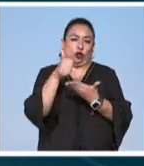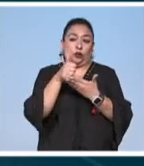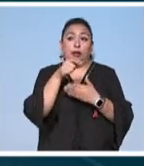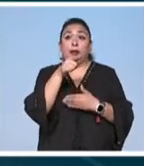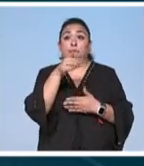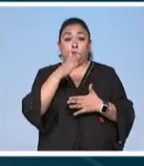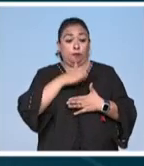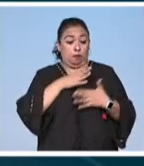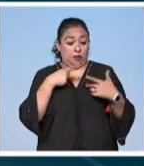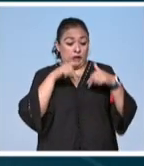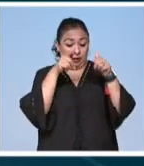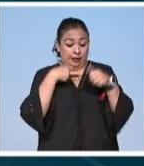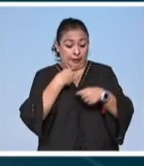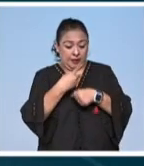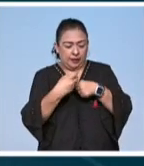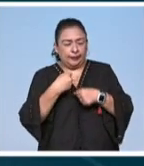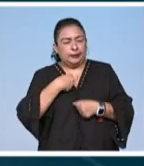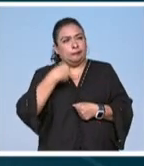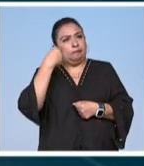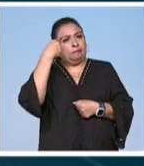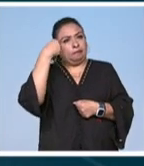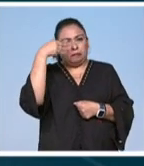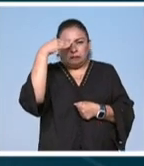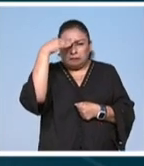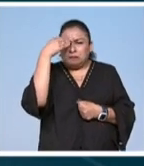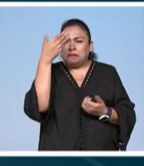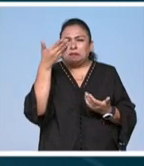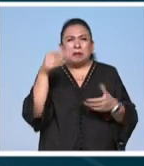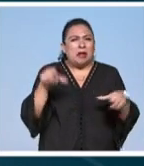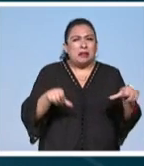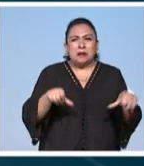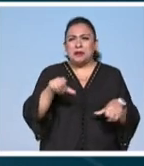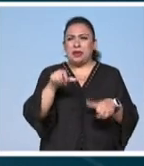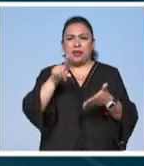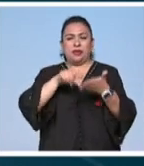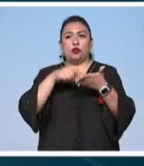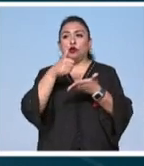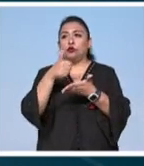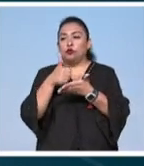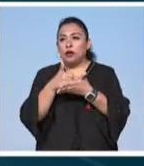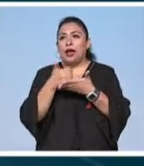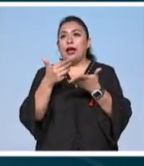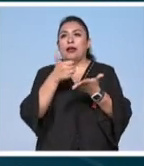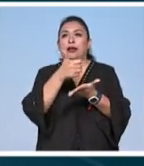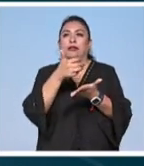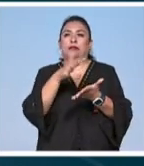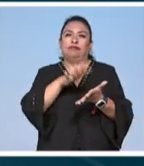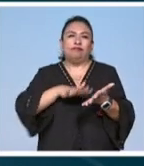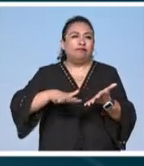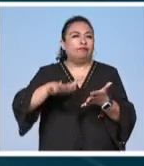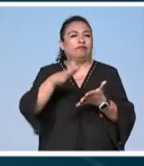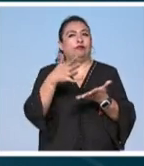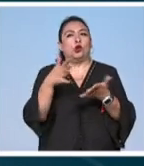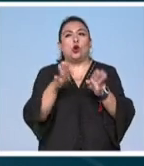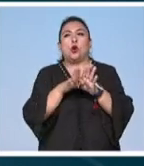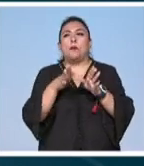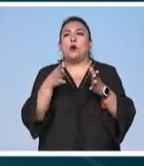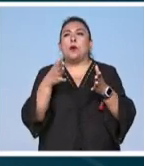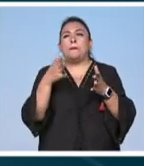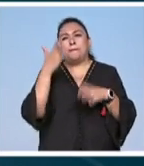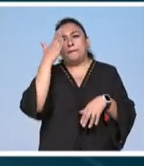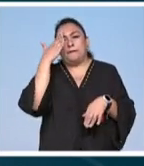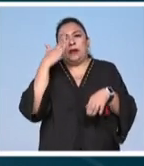a los artistas invitados reflexionar sobre las dinámicas de la ciudad sobre las dinámicas urbanas sobre las diferentes